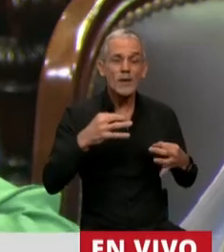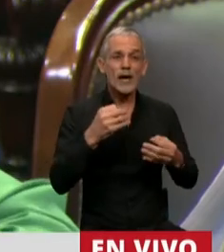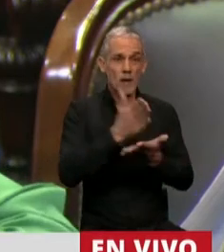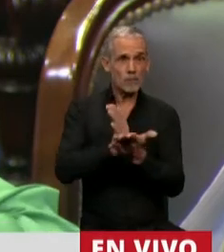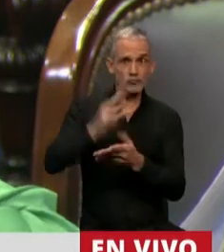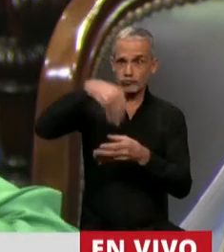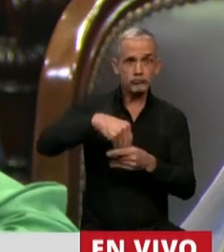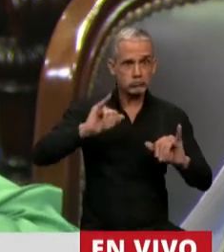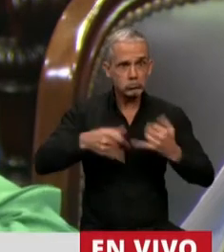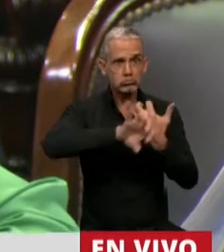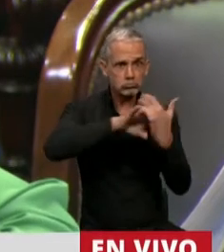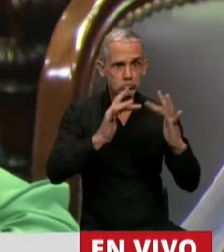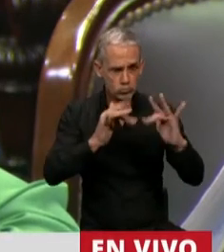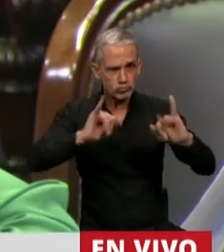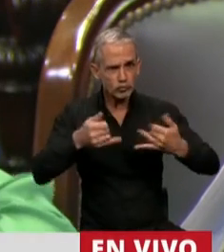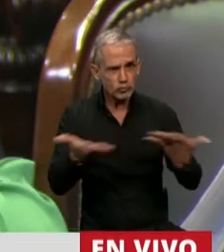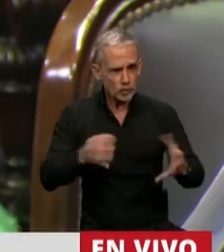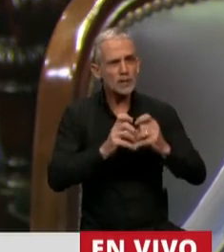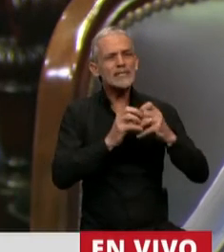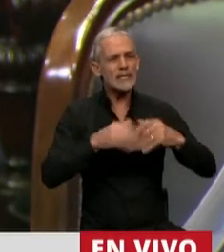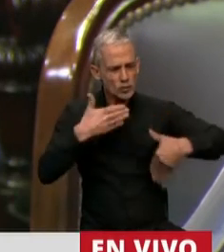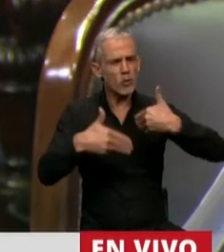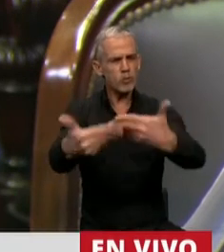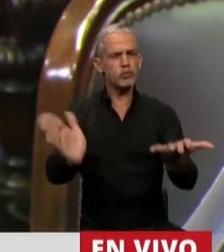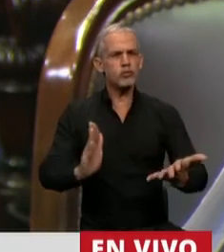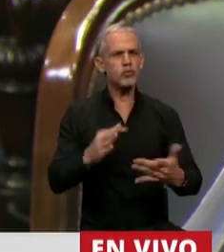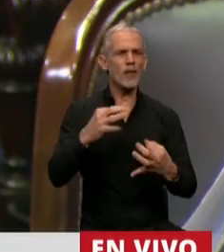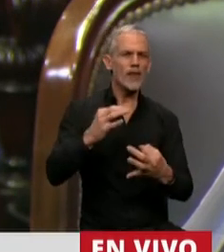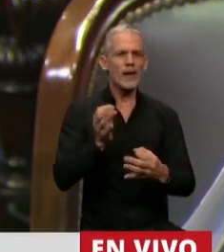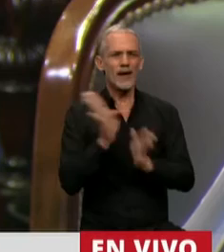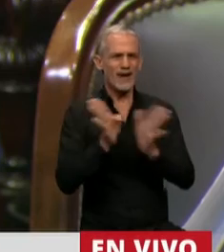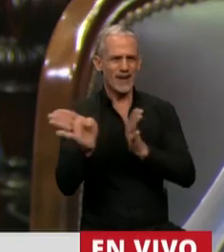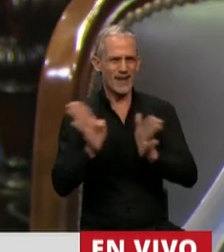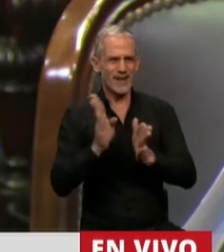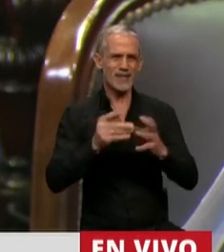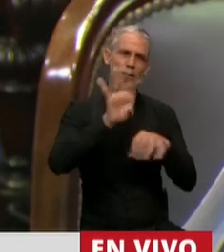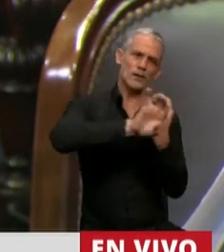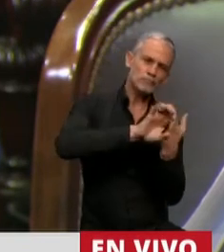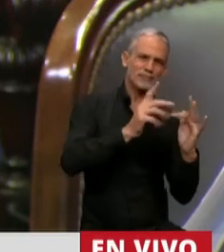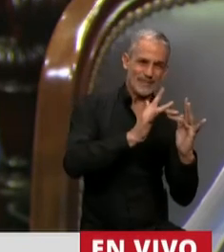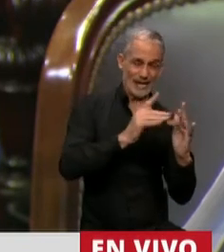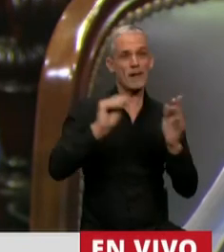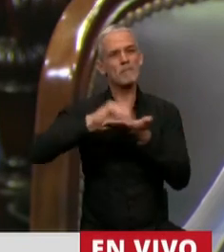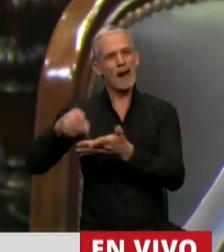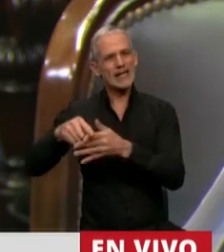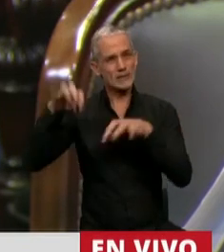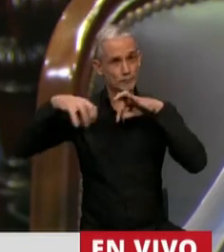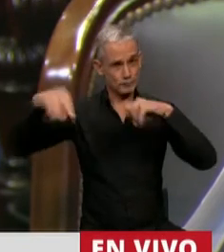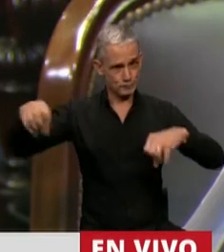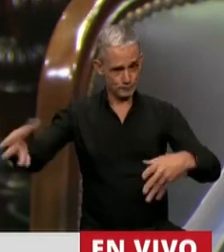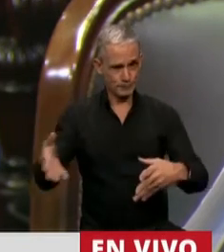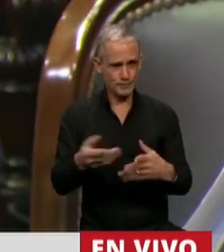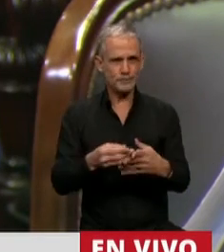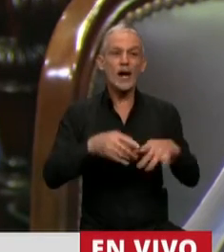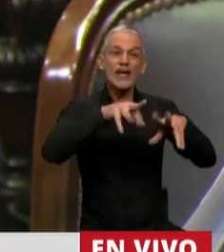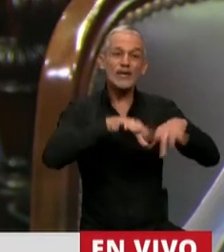Por eso tiene que seguir adelante la manera mixta. El informe médico de la Cámara en el marco del